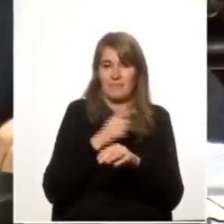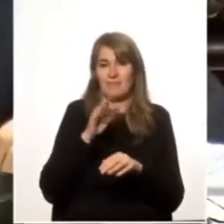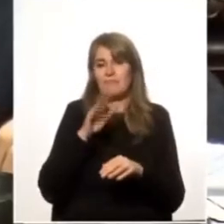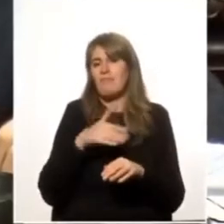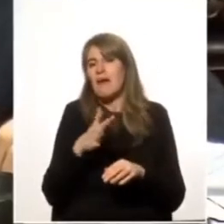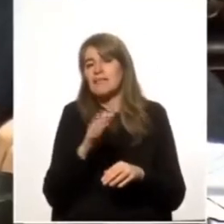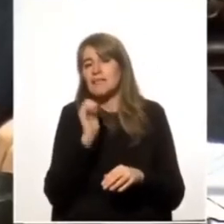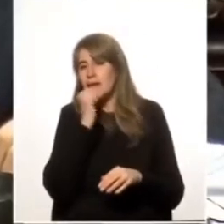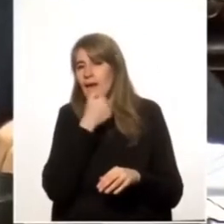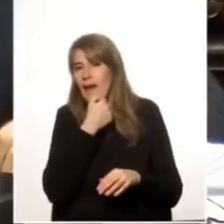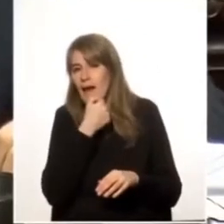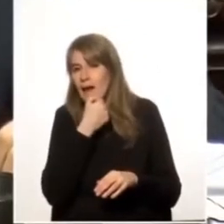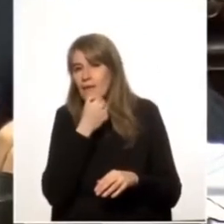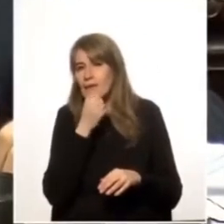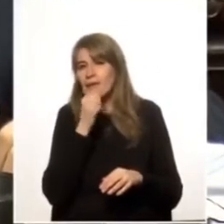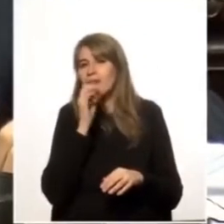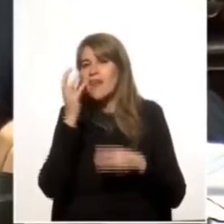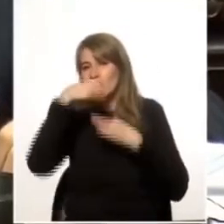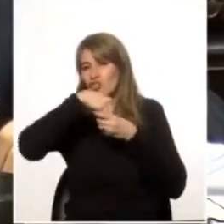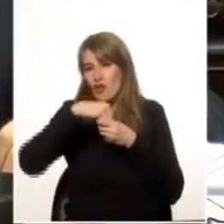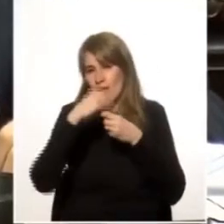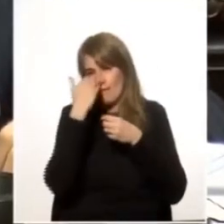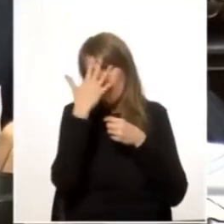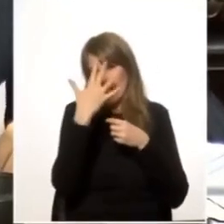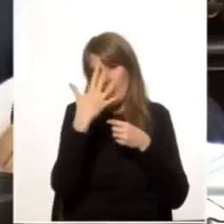Frente Amplista.